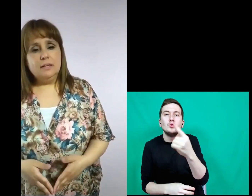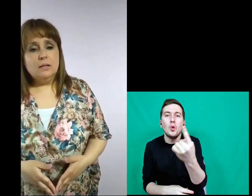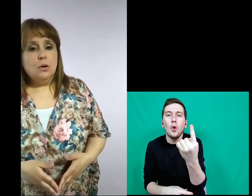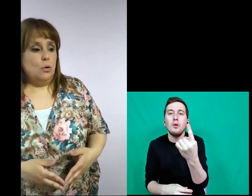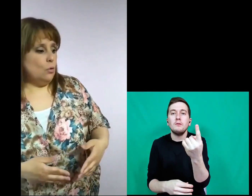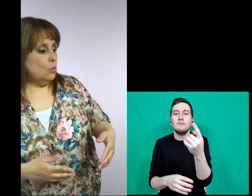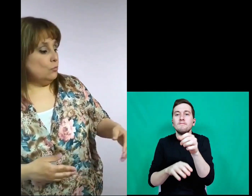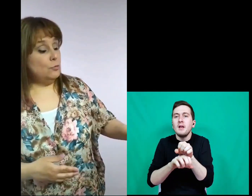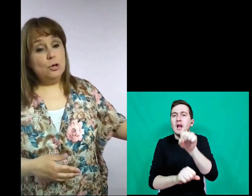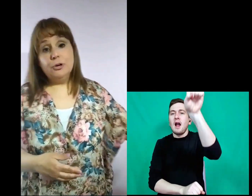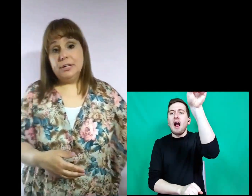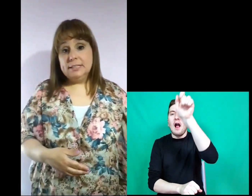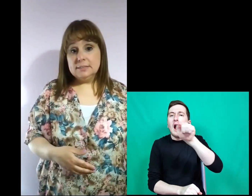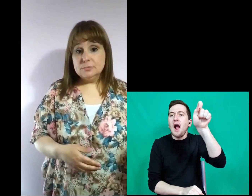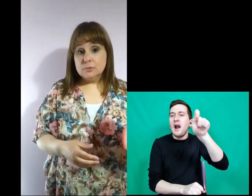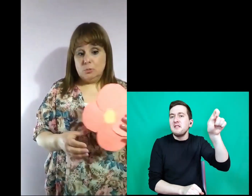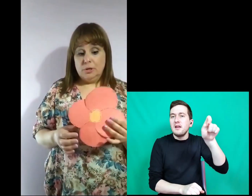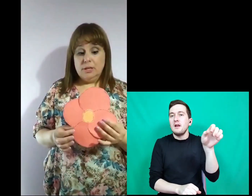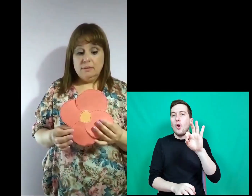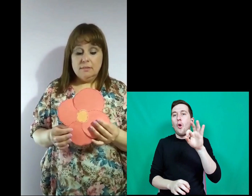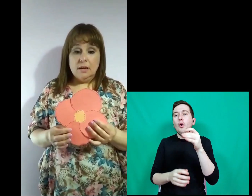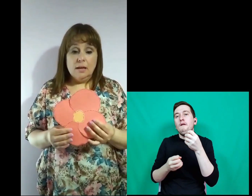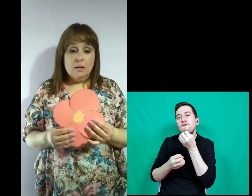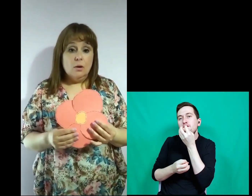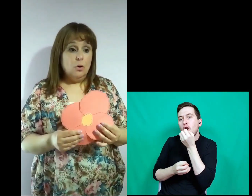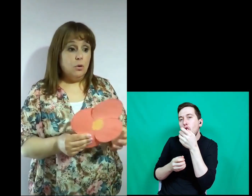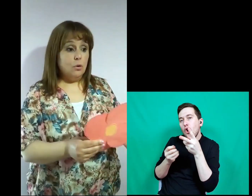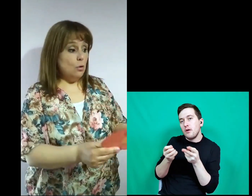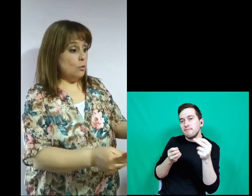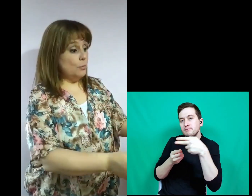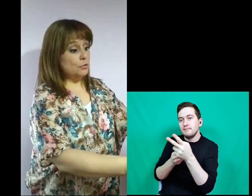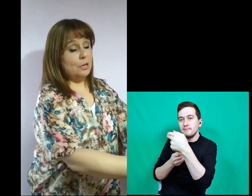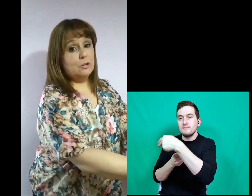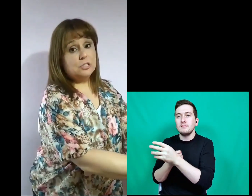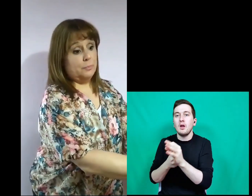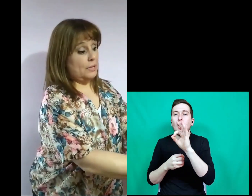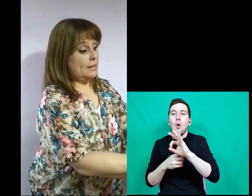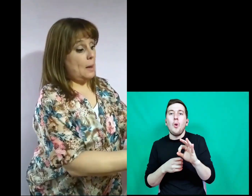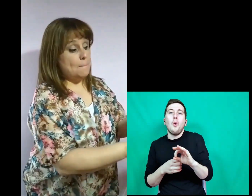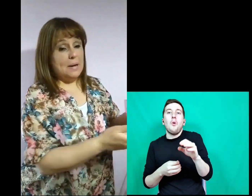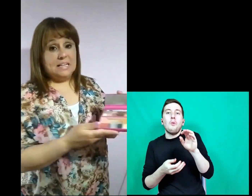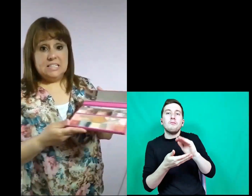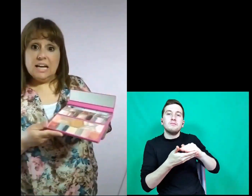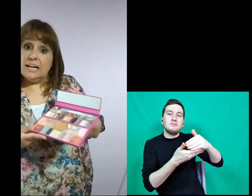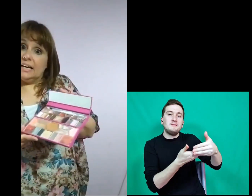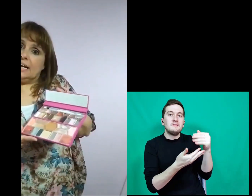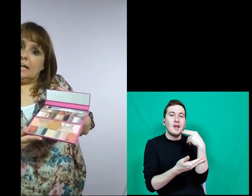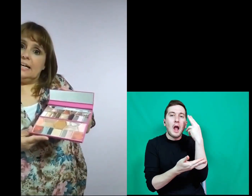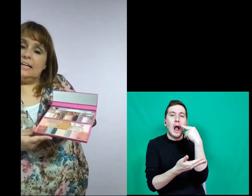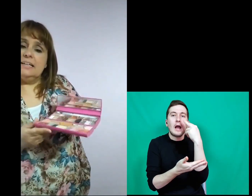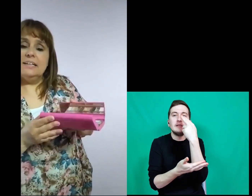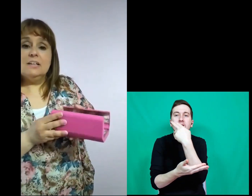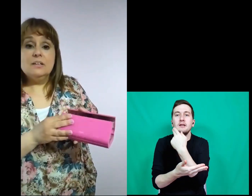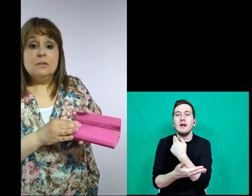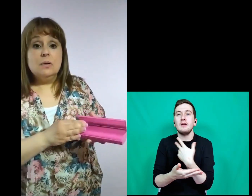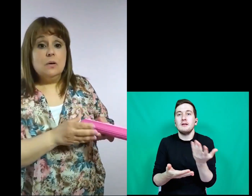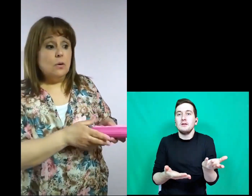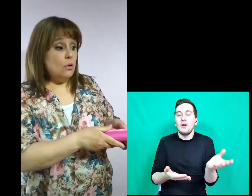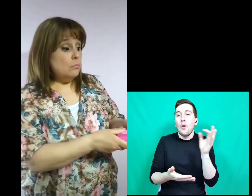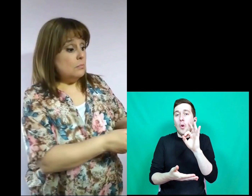cartel o flores como esta o por otro lado se puedan maquillar la cara